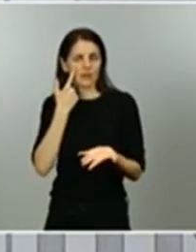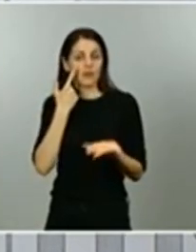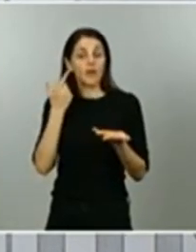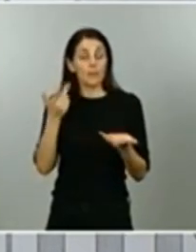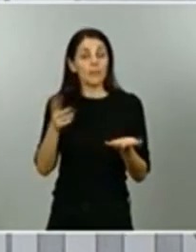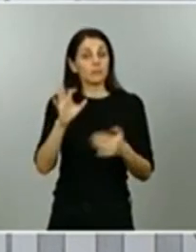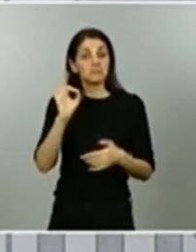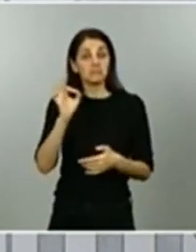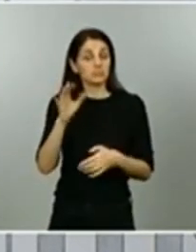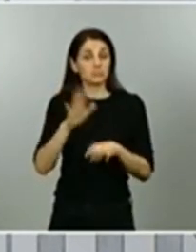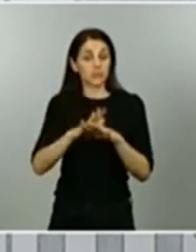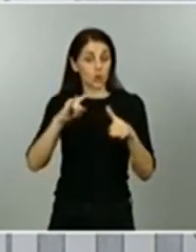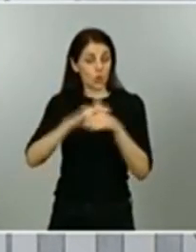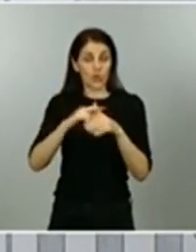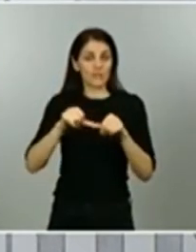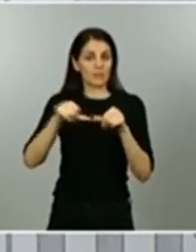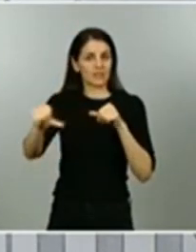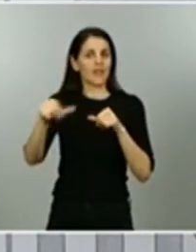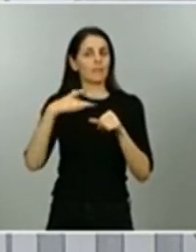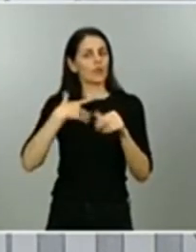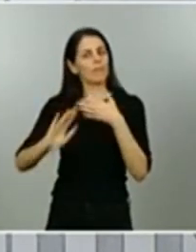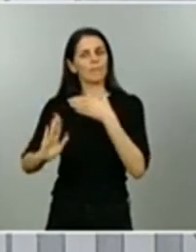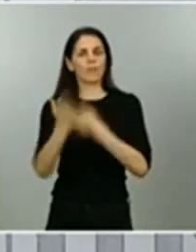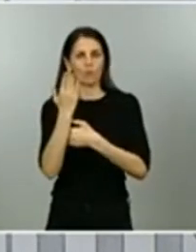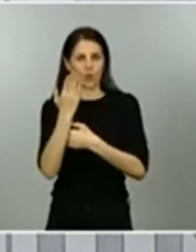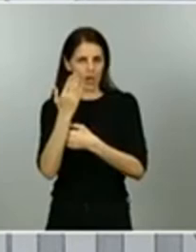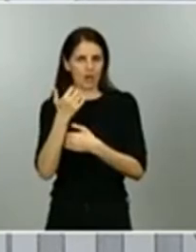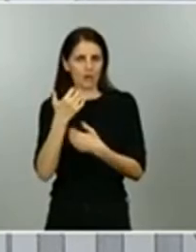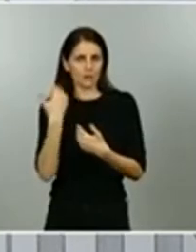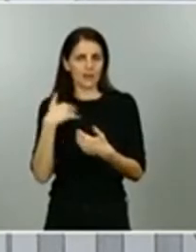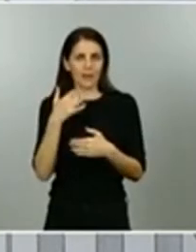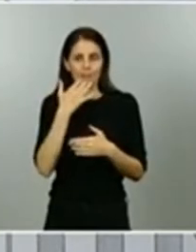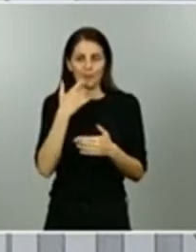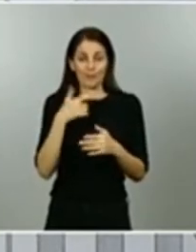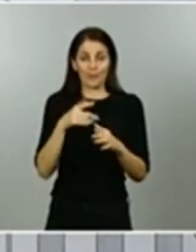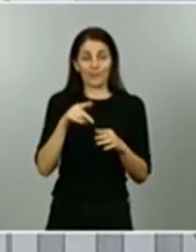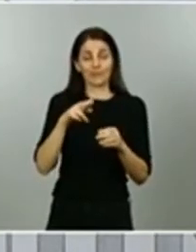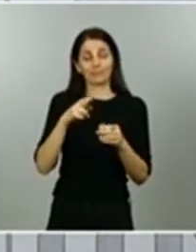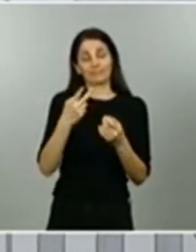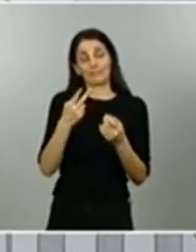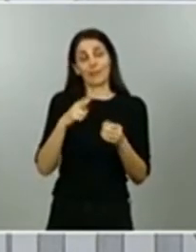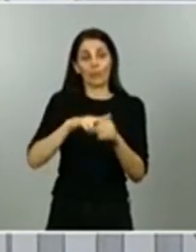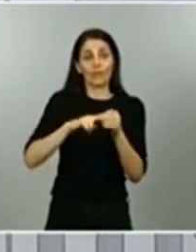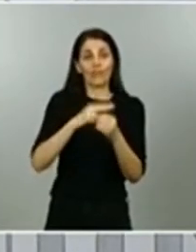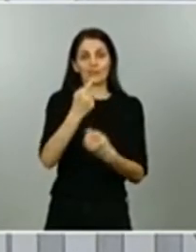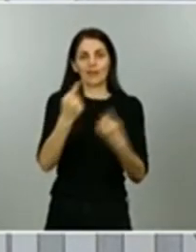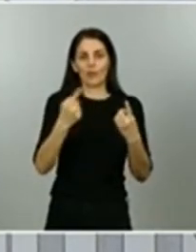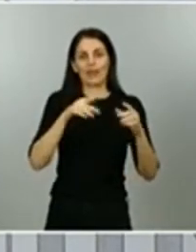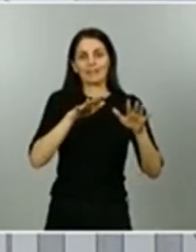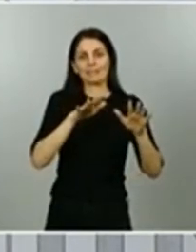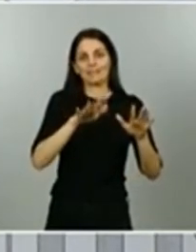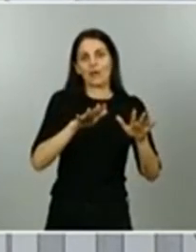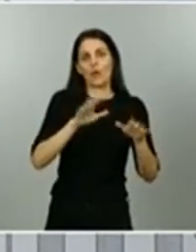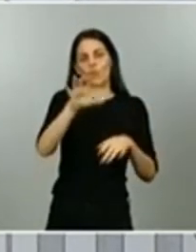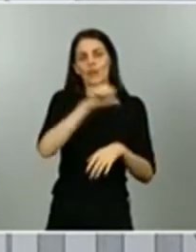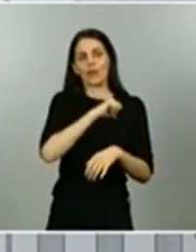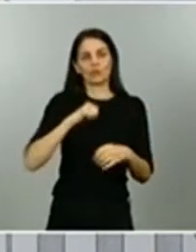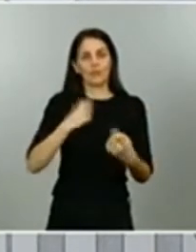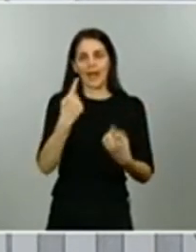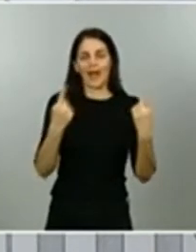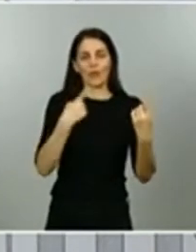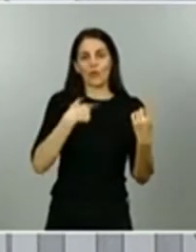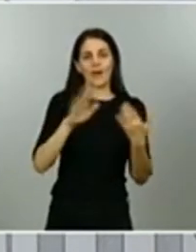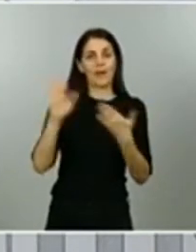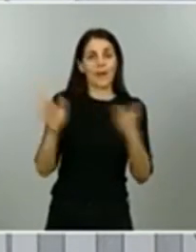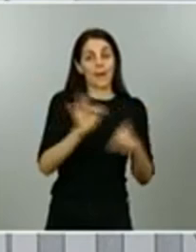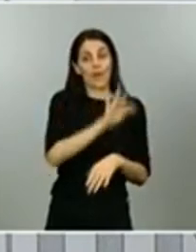unidades territoriales que no han podido progresar a fase 1 pueden ser propuestas para que lo hagan y en principio esto se haría el siguiente lunes es